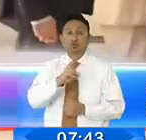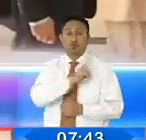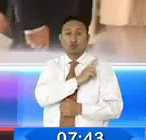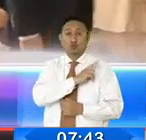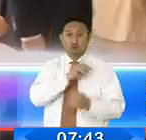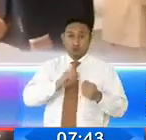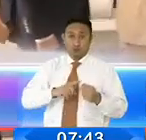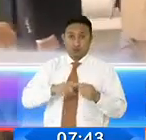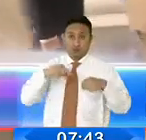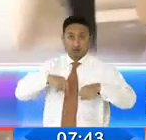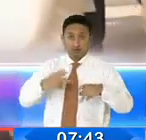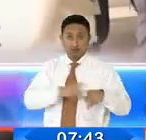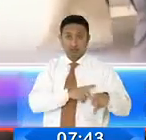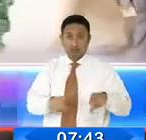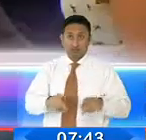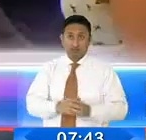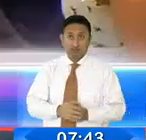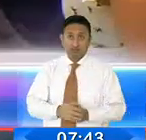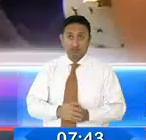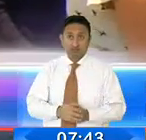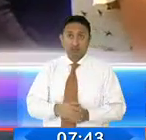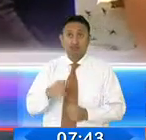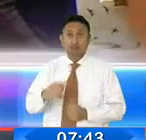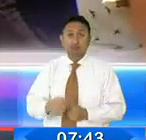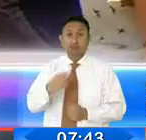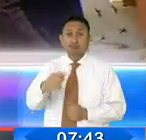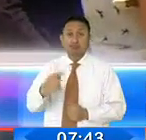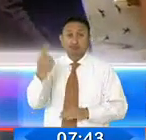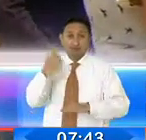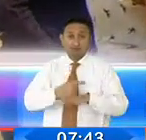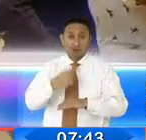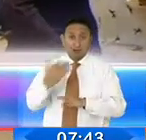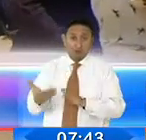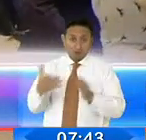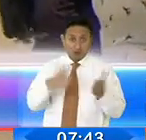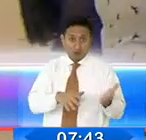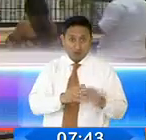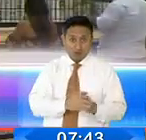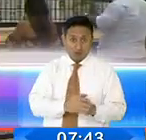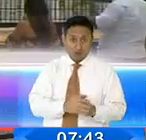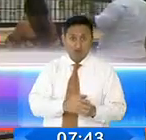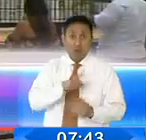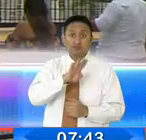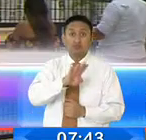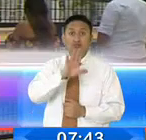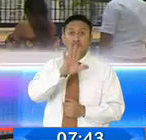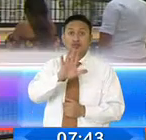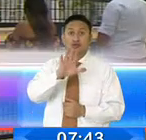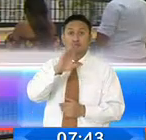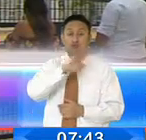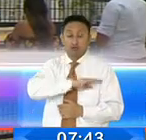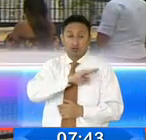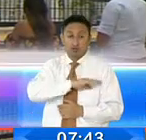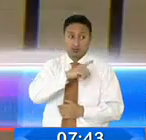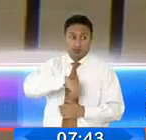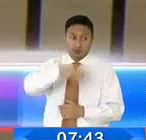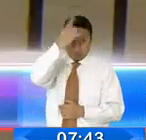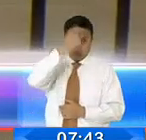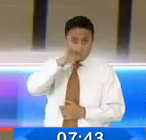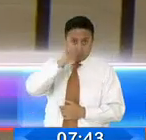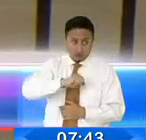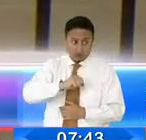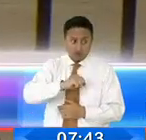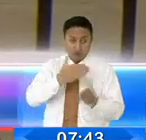sumado a este plan piloto. De cara al Día de los Difuntos, exhortan a los cuarenta y cinco municipios que decidieron abrir